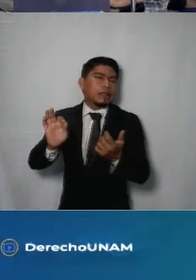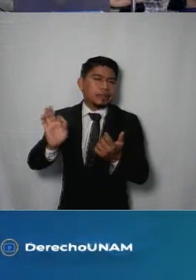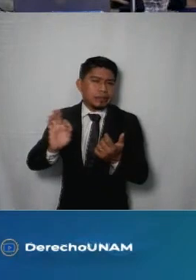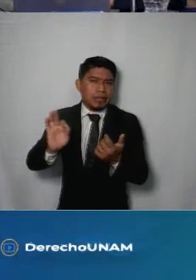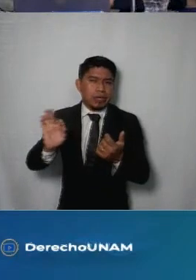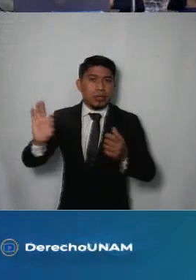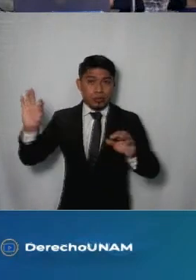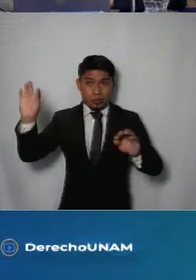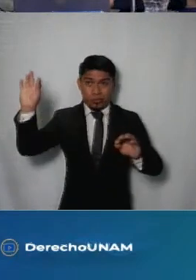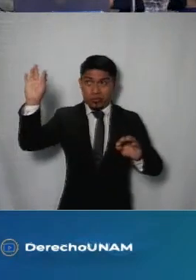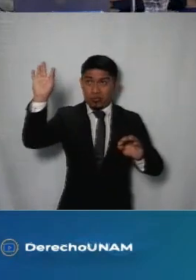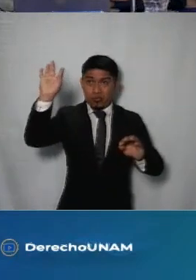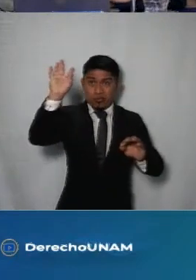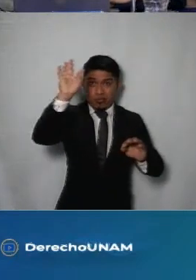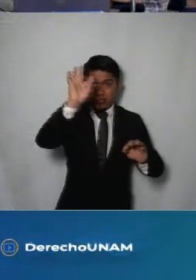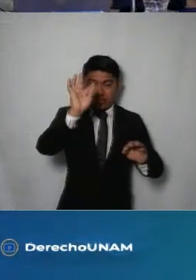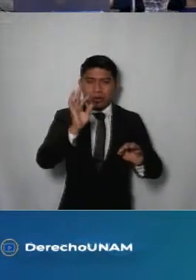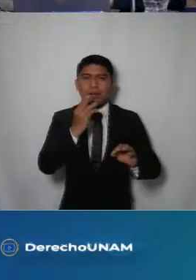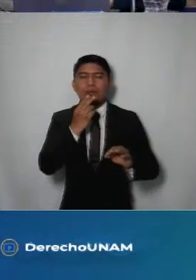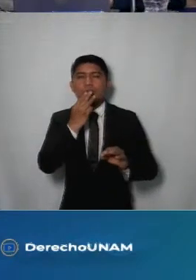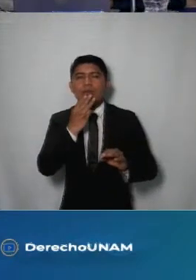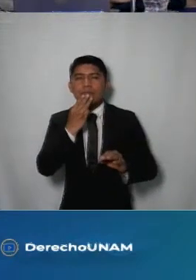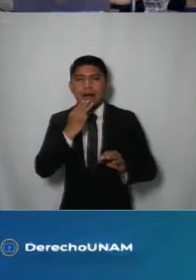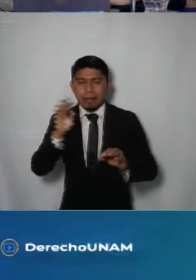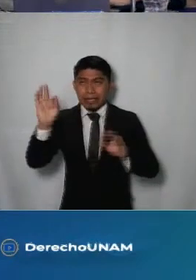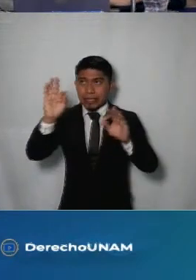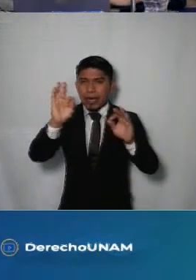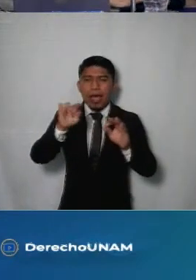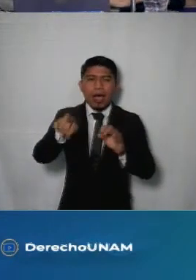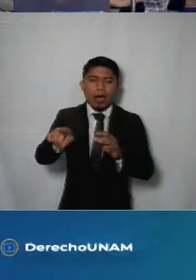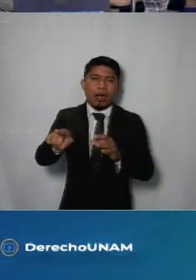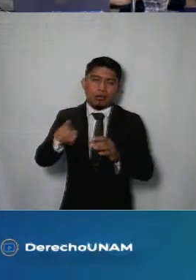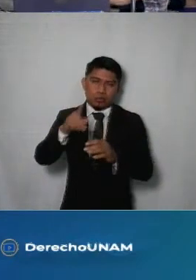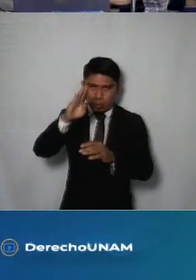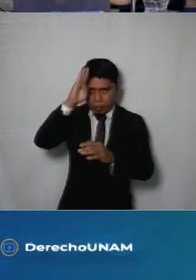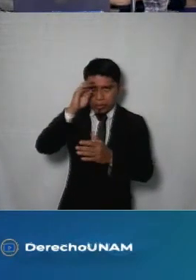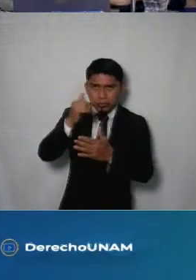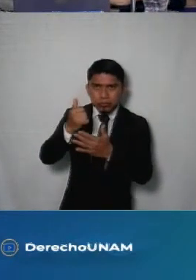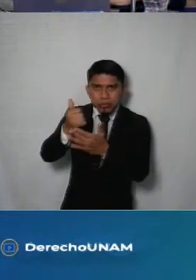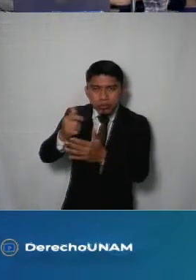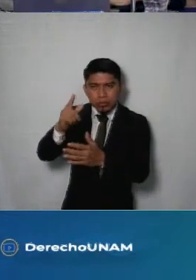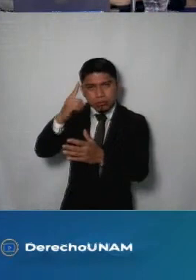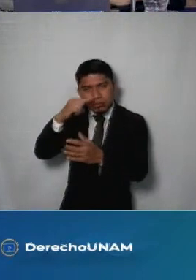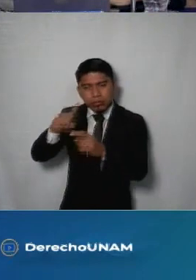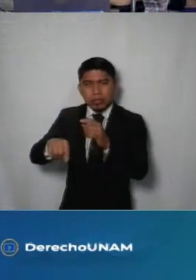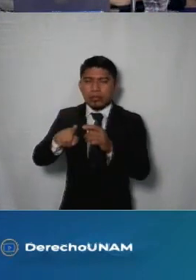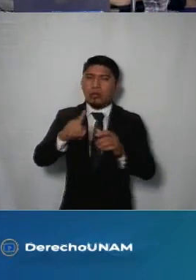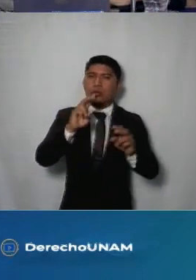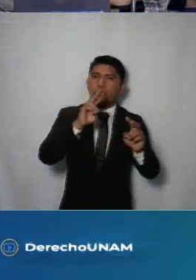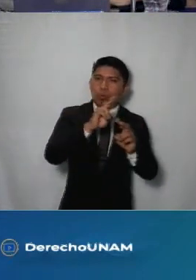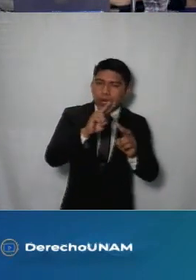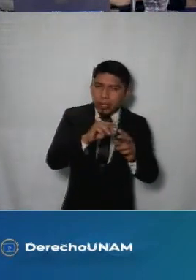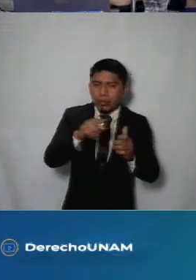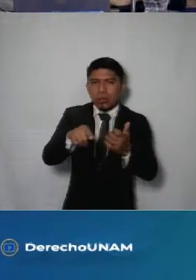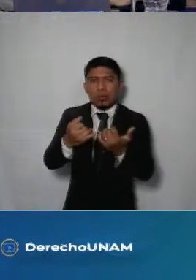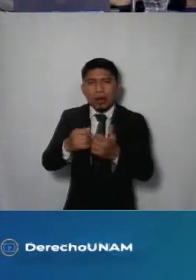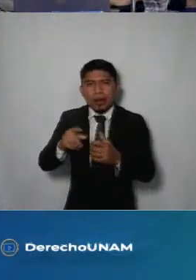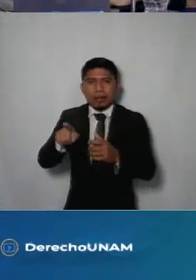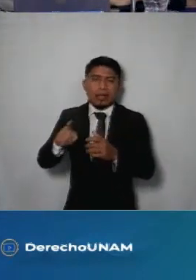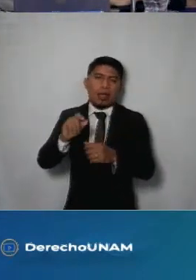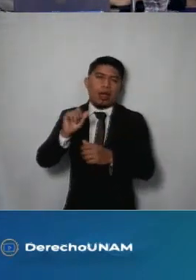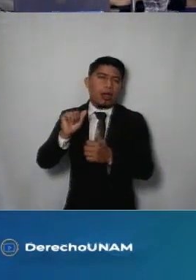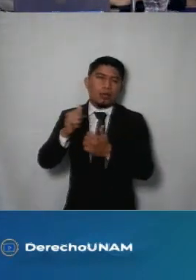algún tema de las abejas que están ahí sueltas los bomberos ayudan con siniestros que tienen que ver con agua y aire con rescate también de